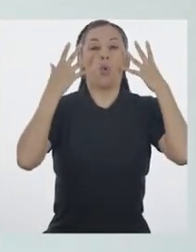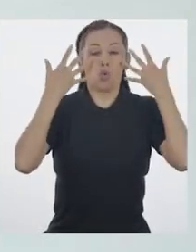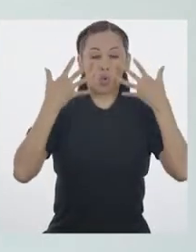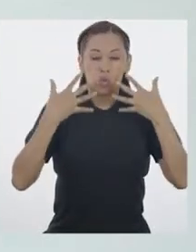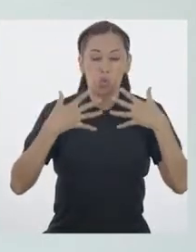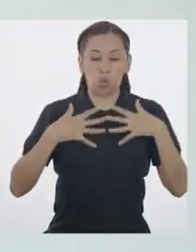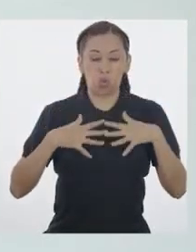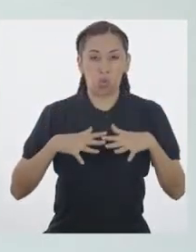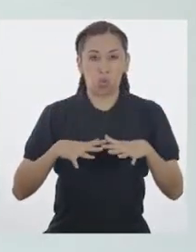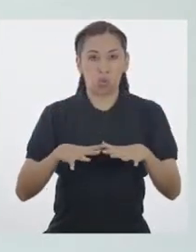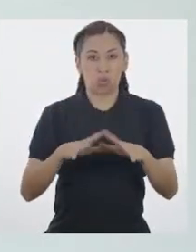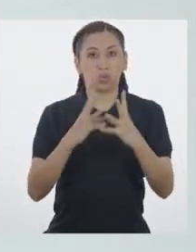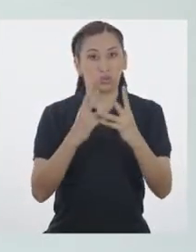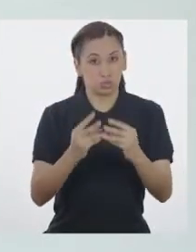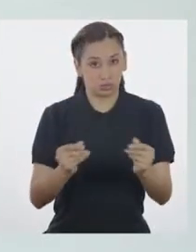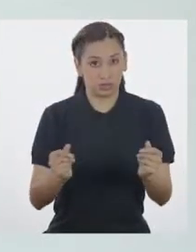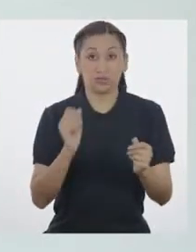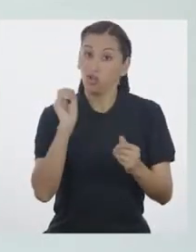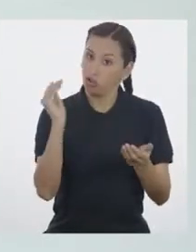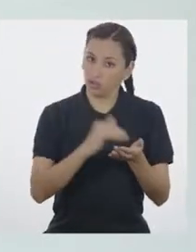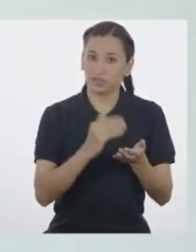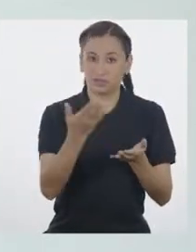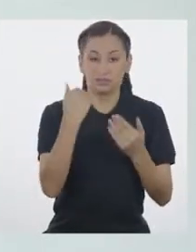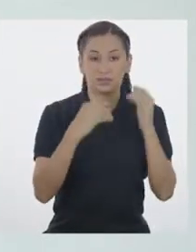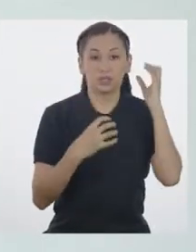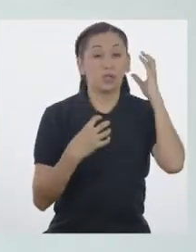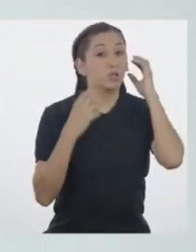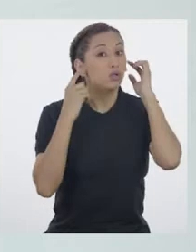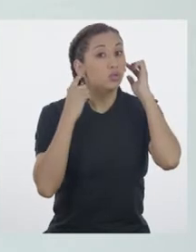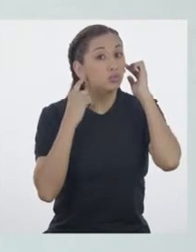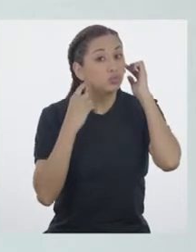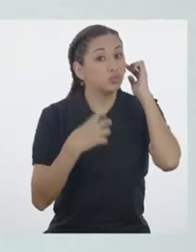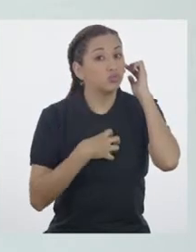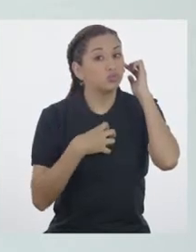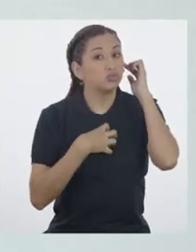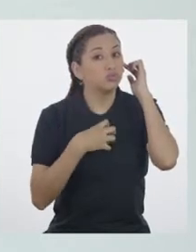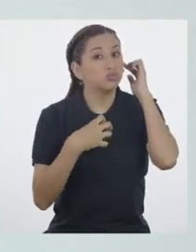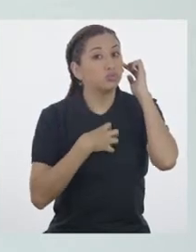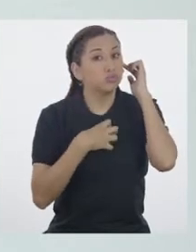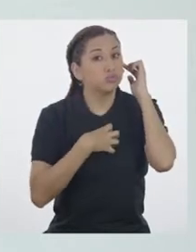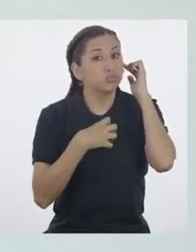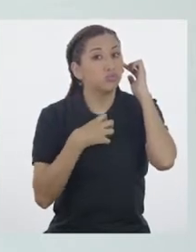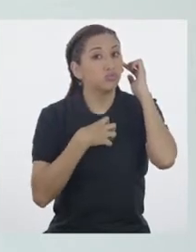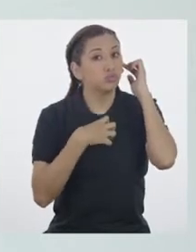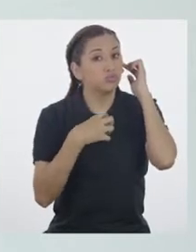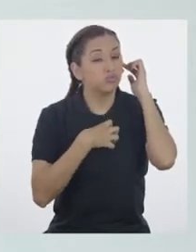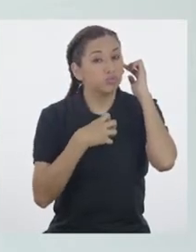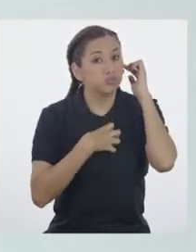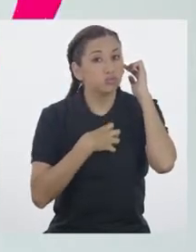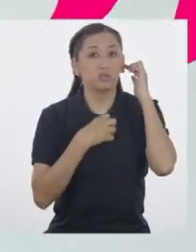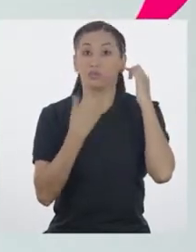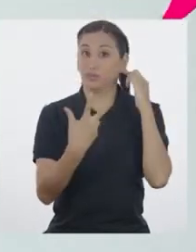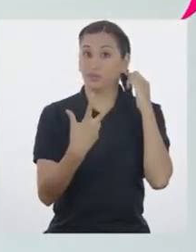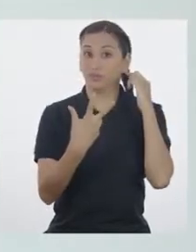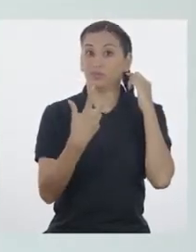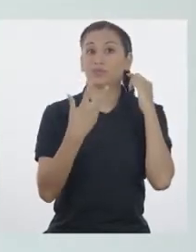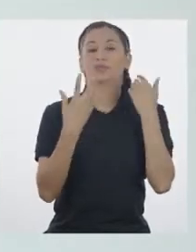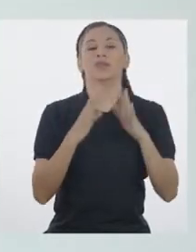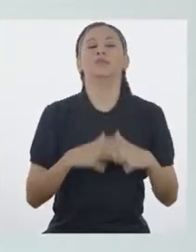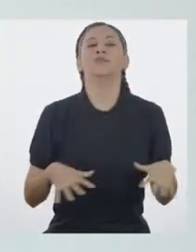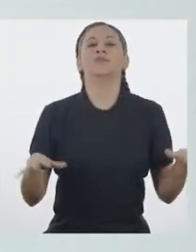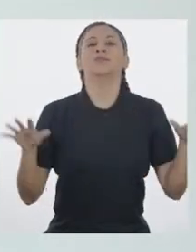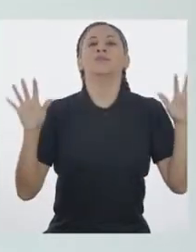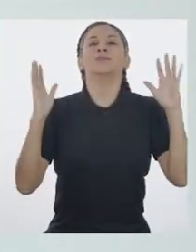muy despacio. Una vez más. Uno, dos, tres y